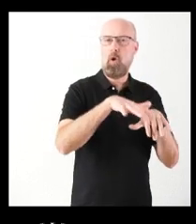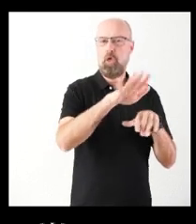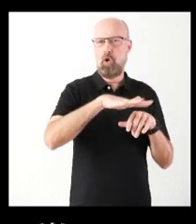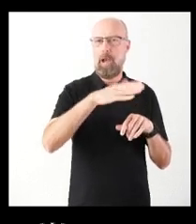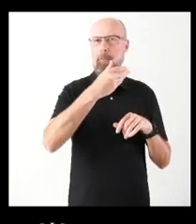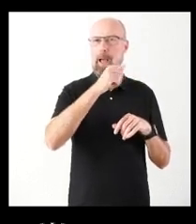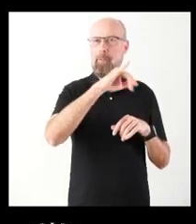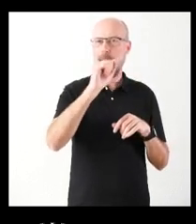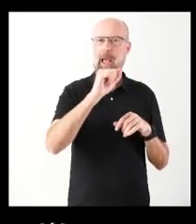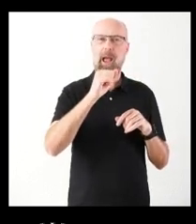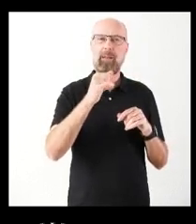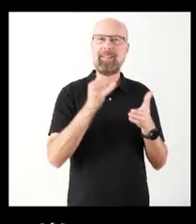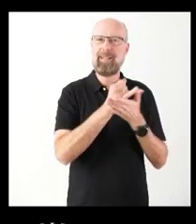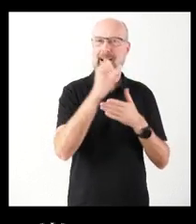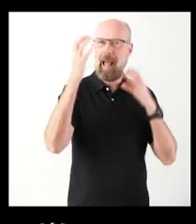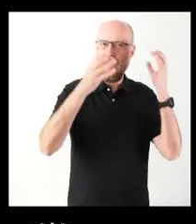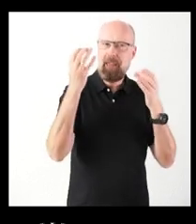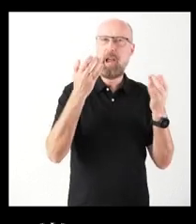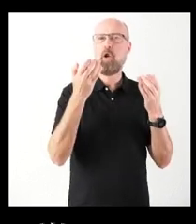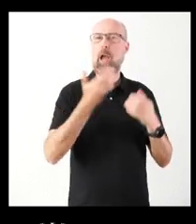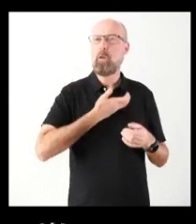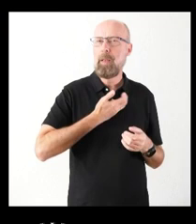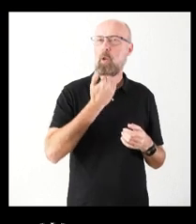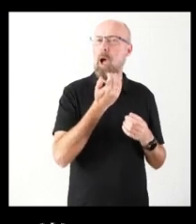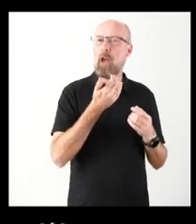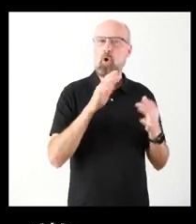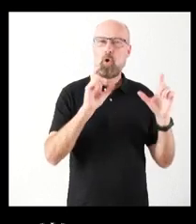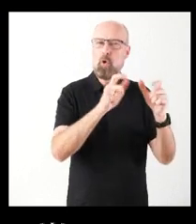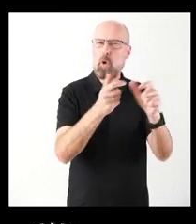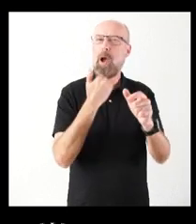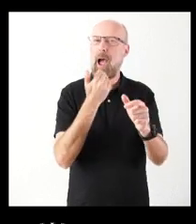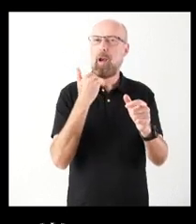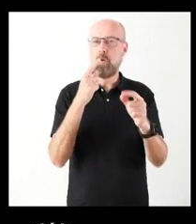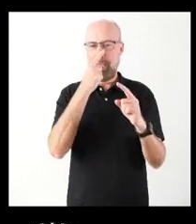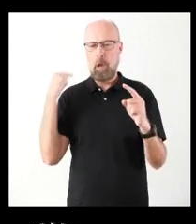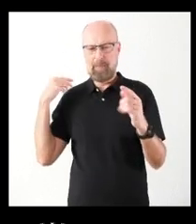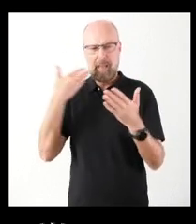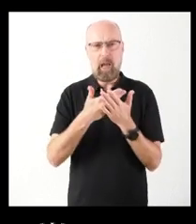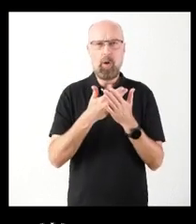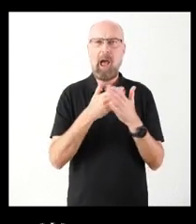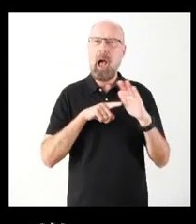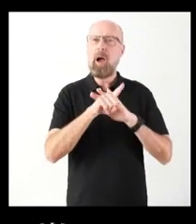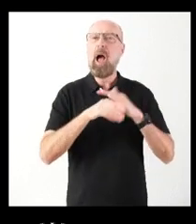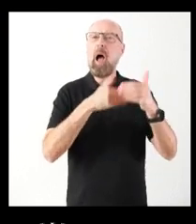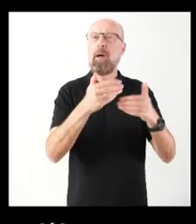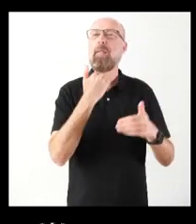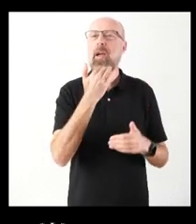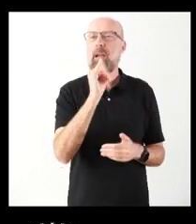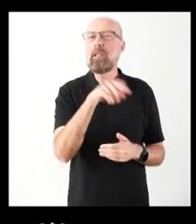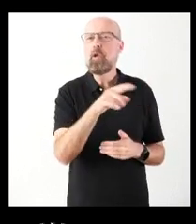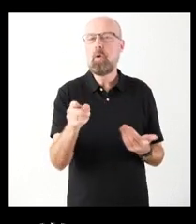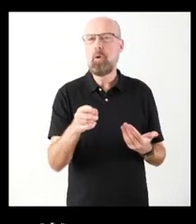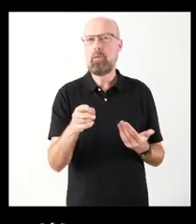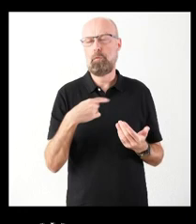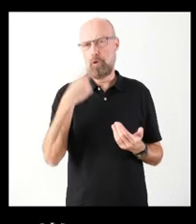ganaderos, con ayuntamientos? ¿Ha habido algún avance en todo este tiempo? Eso es lo que quisiera yo saber, más allá de la habitual declaración de